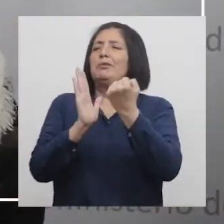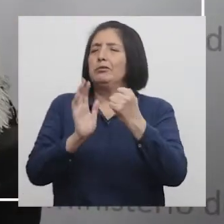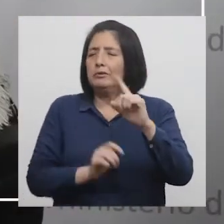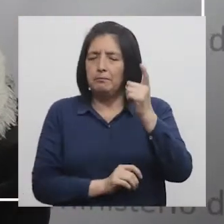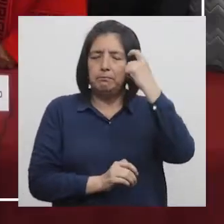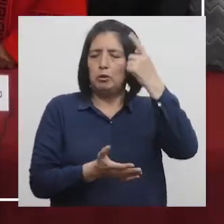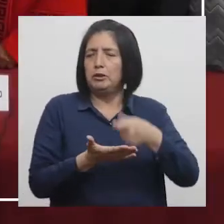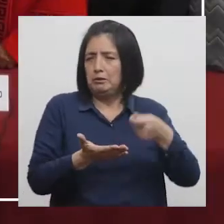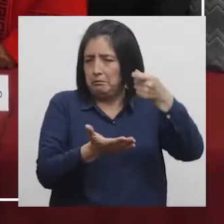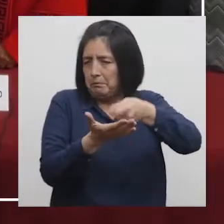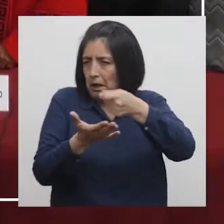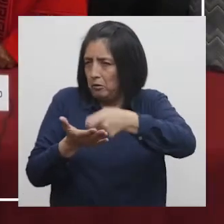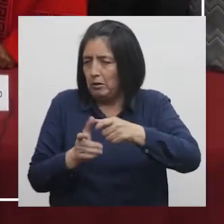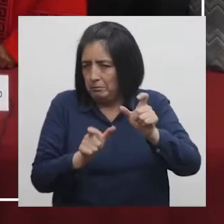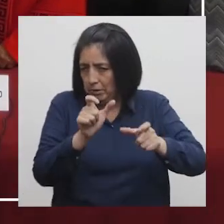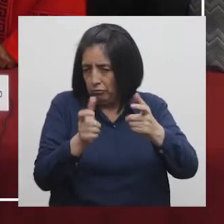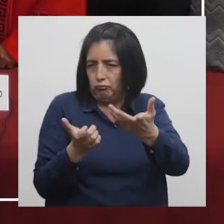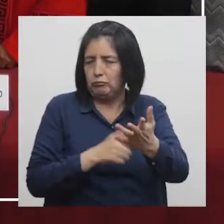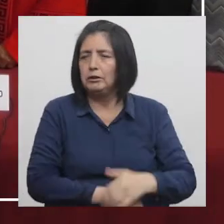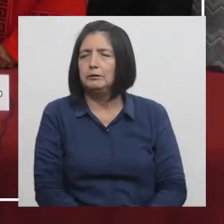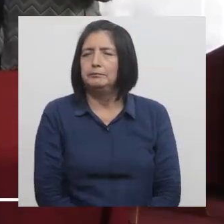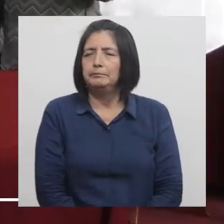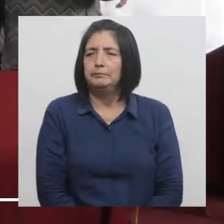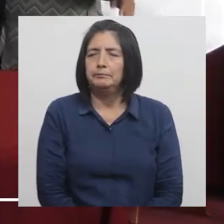compensaciones al personal asistencial